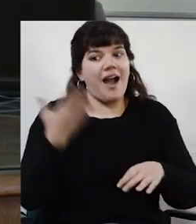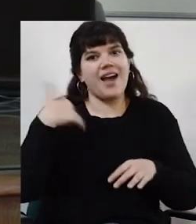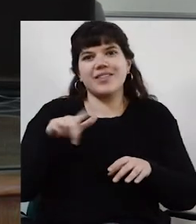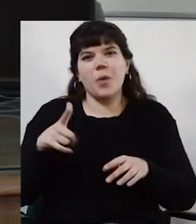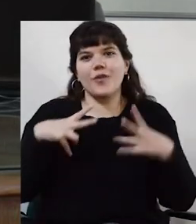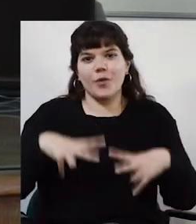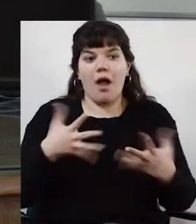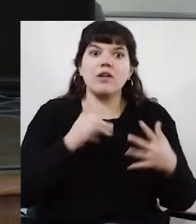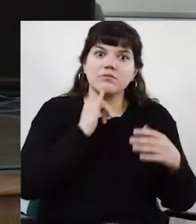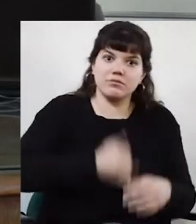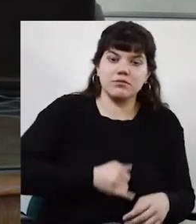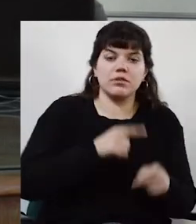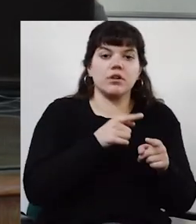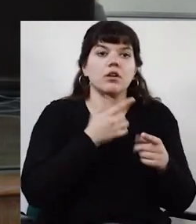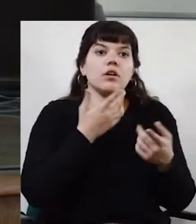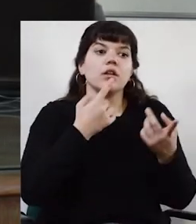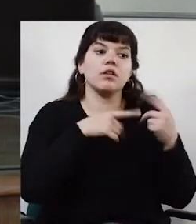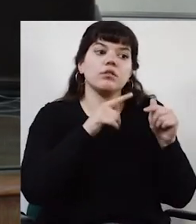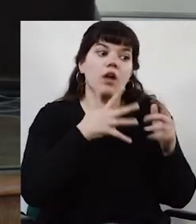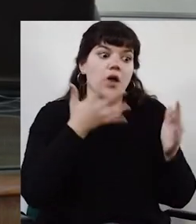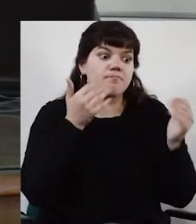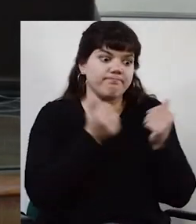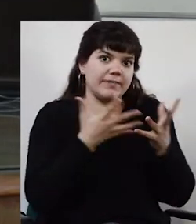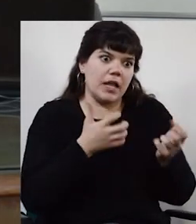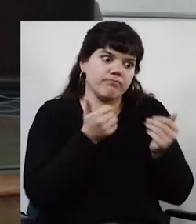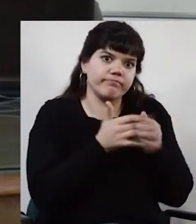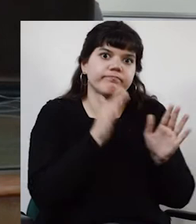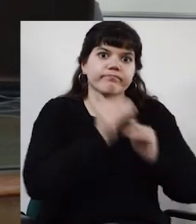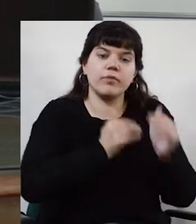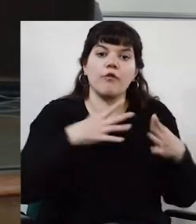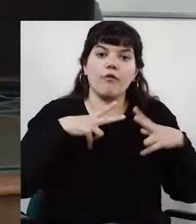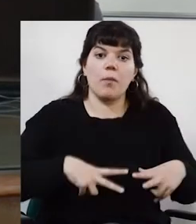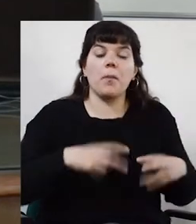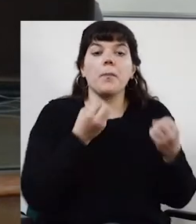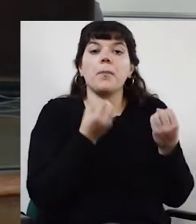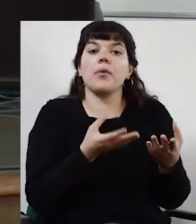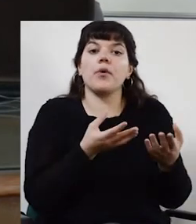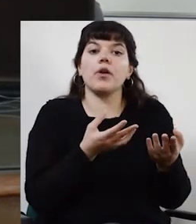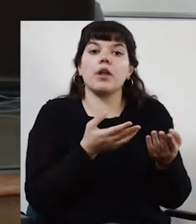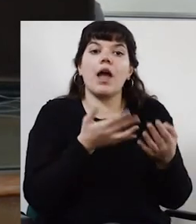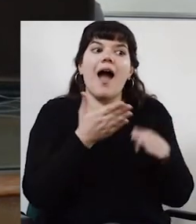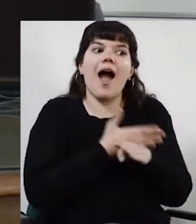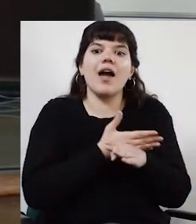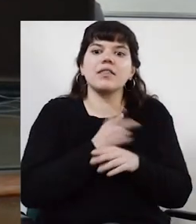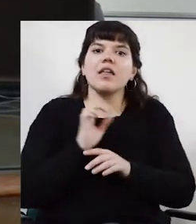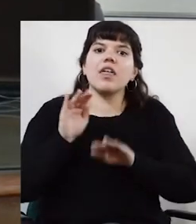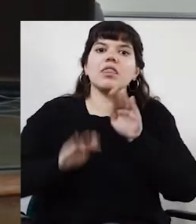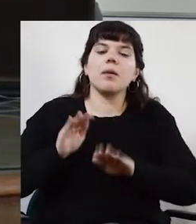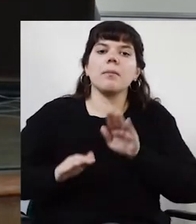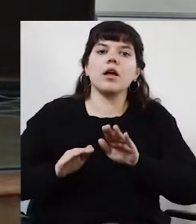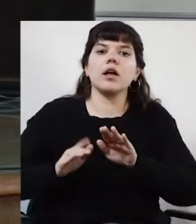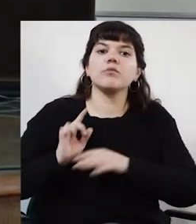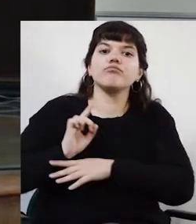y que se propuso comenzar a formalizarlos, ¿sí? Dado que antes dependía de voluntades